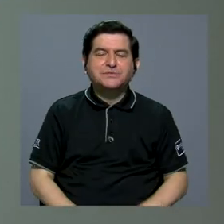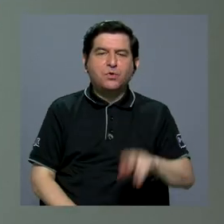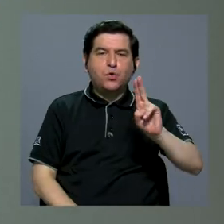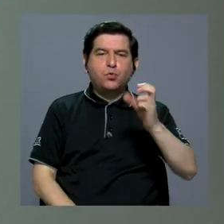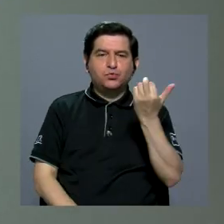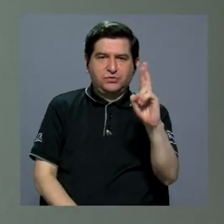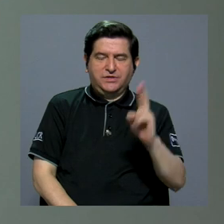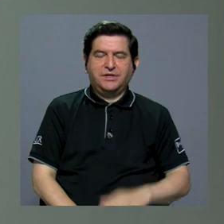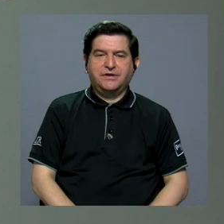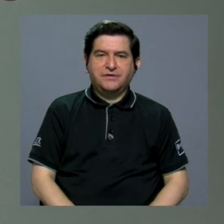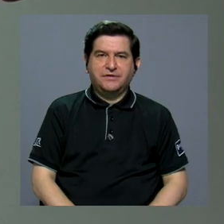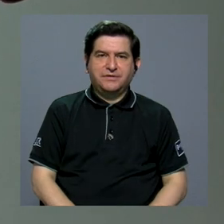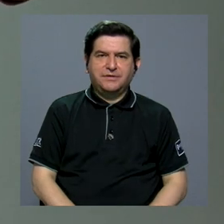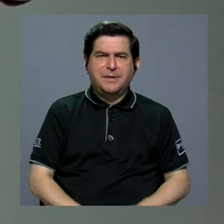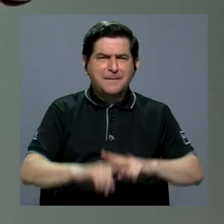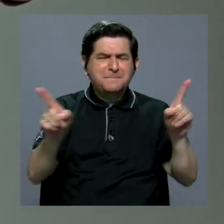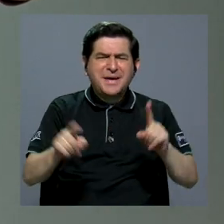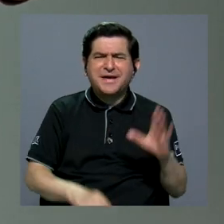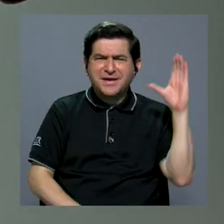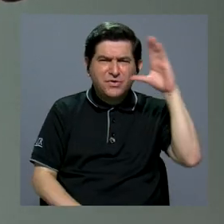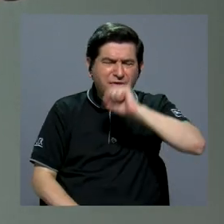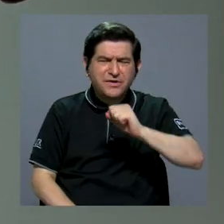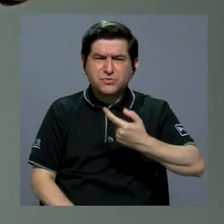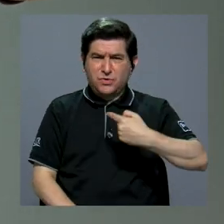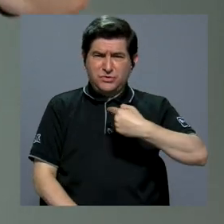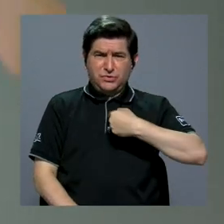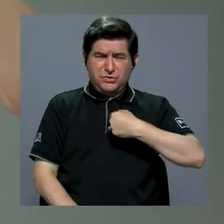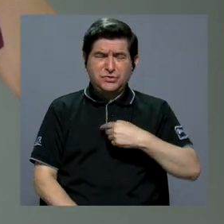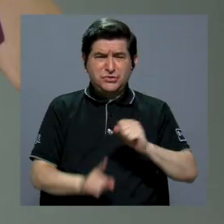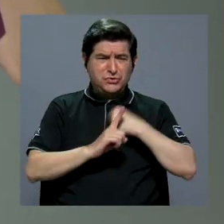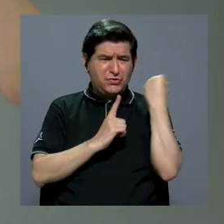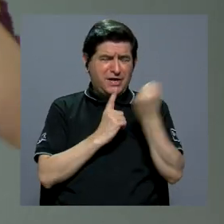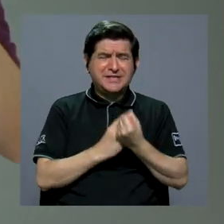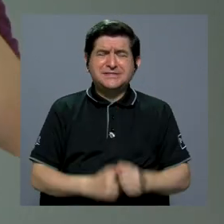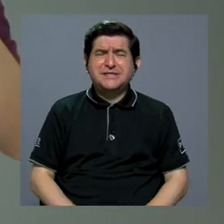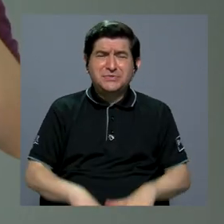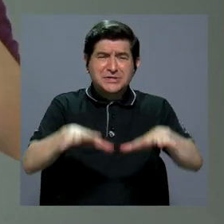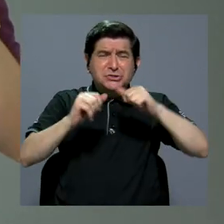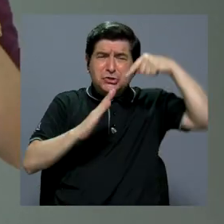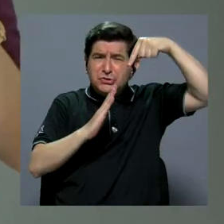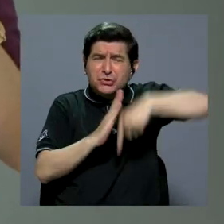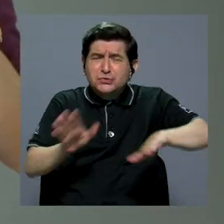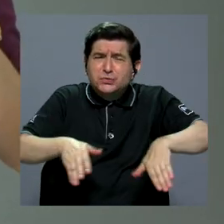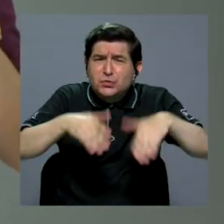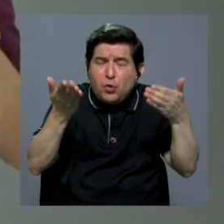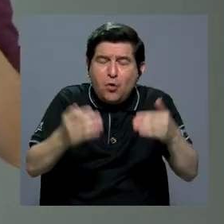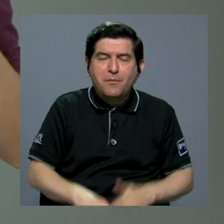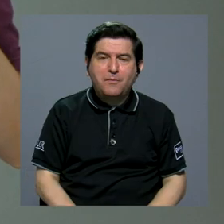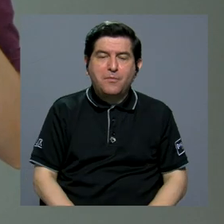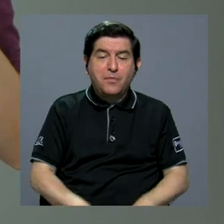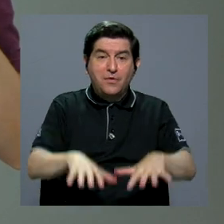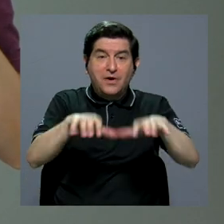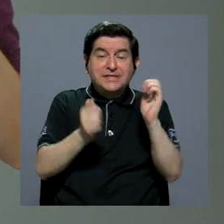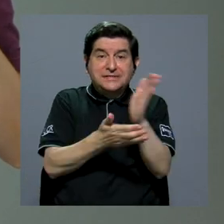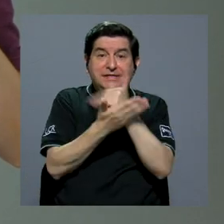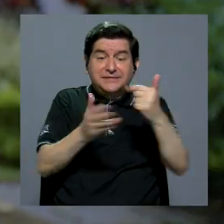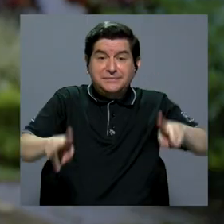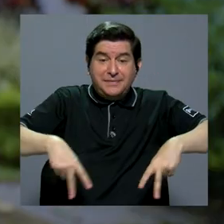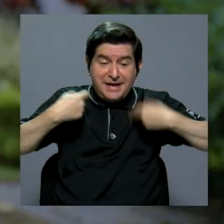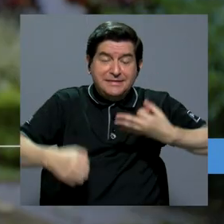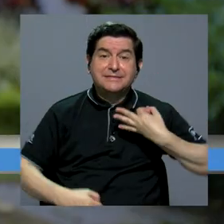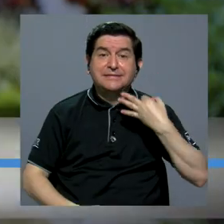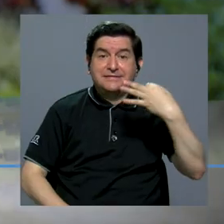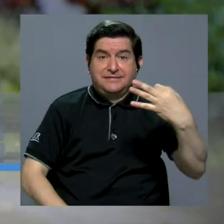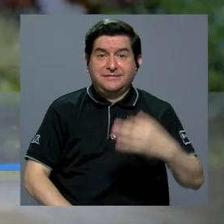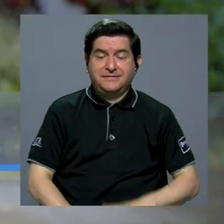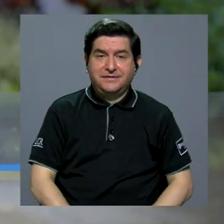de la UCR. Pero, ¿cómo detectar cuando estoy ante un cuadro de estrés agudo? El estrés se ha convertido en parte de nuestra